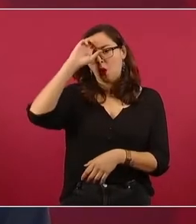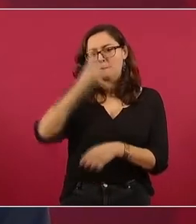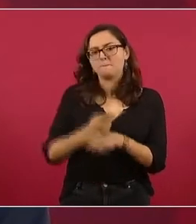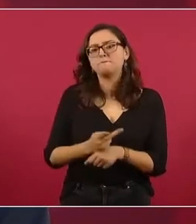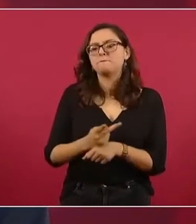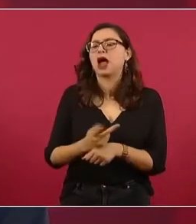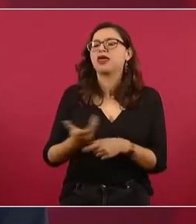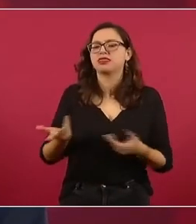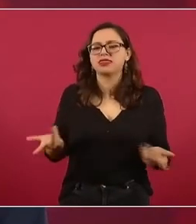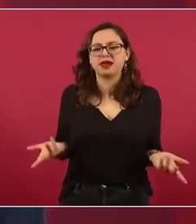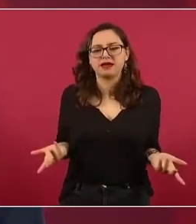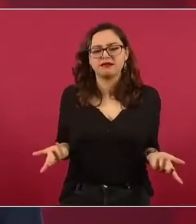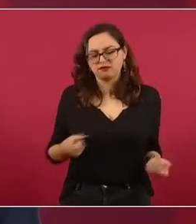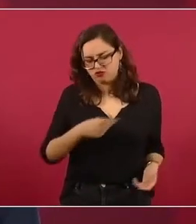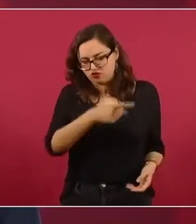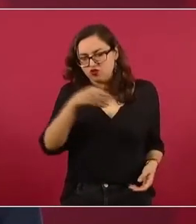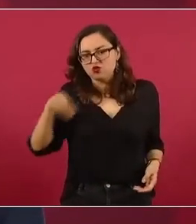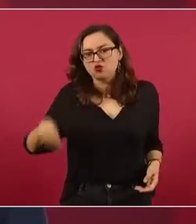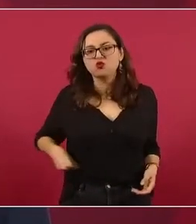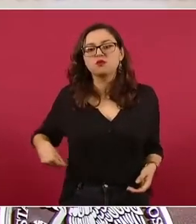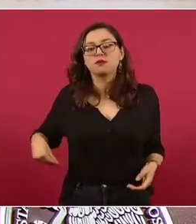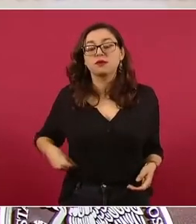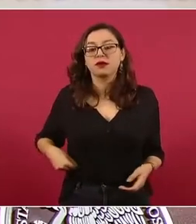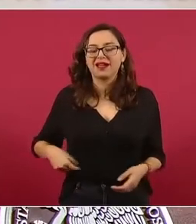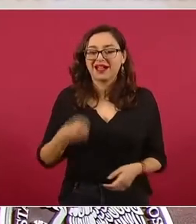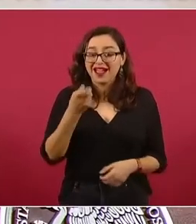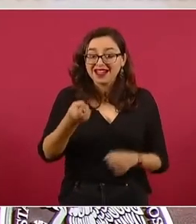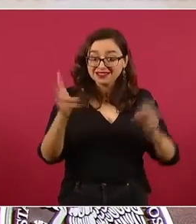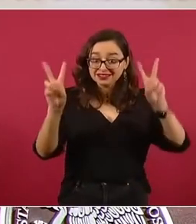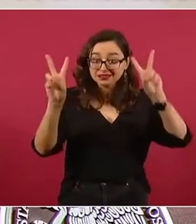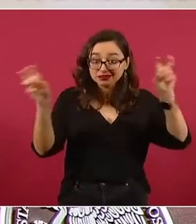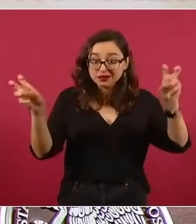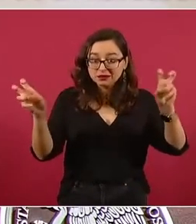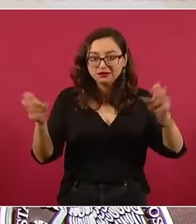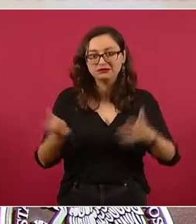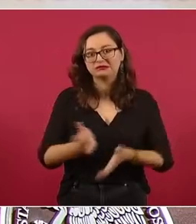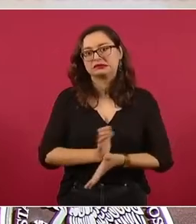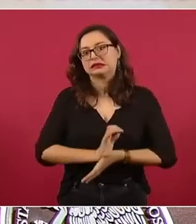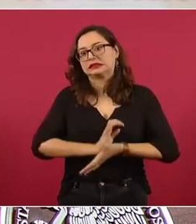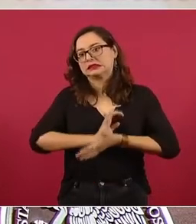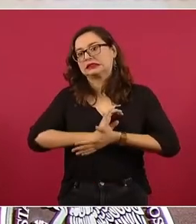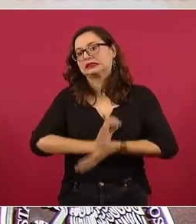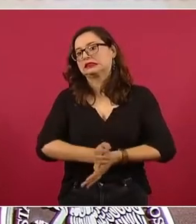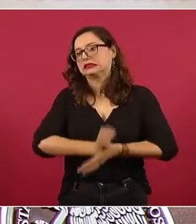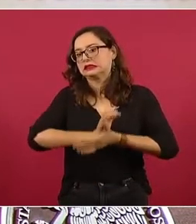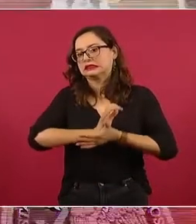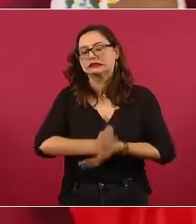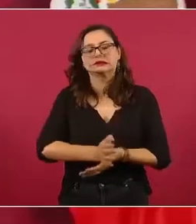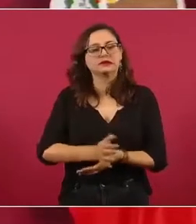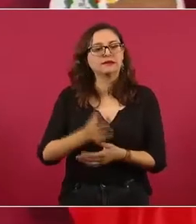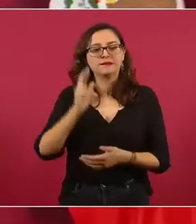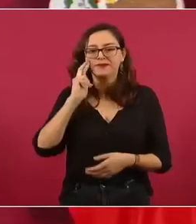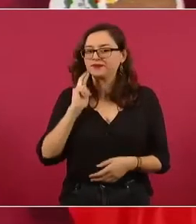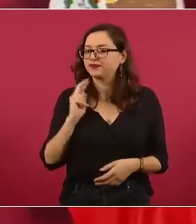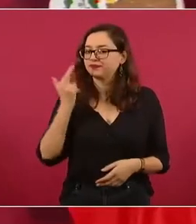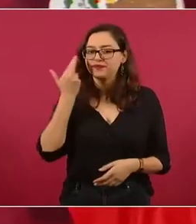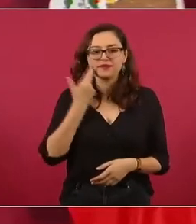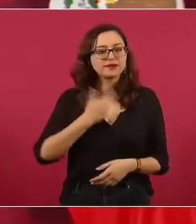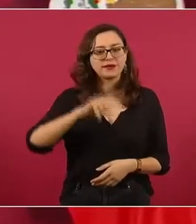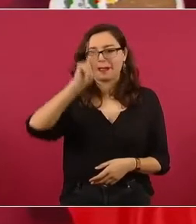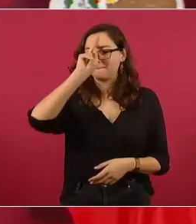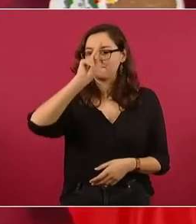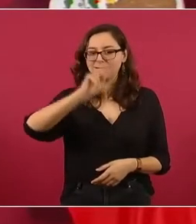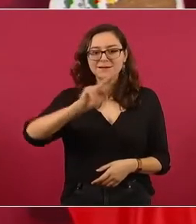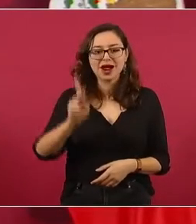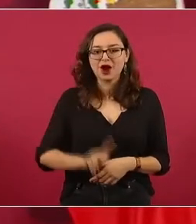De lo más racista, pero para escribirlo en la jornada, es